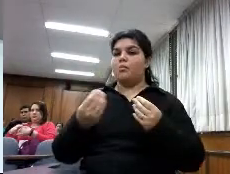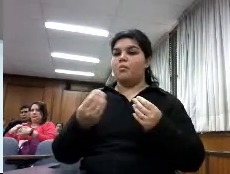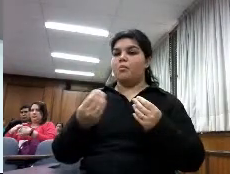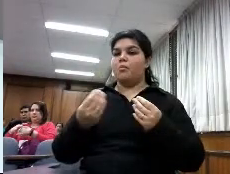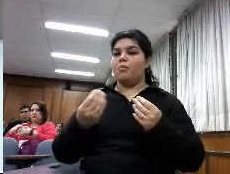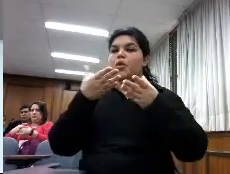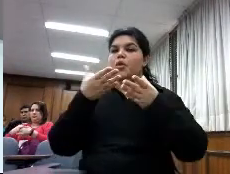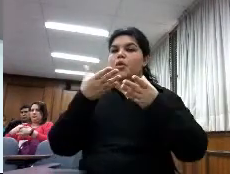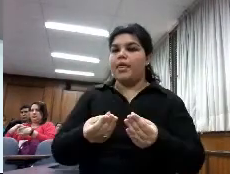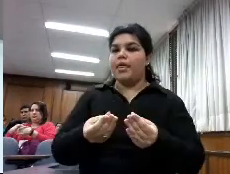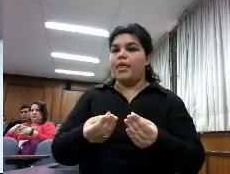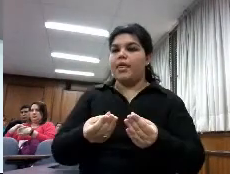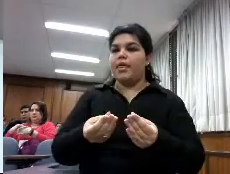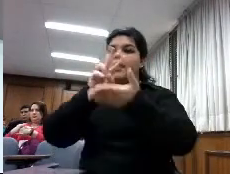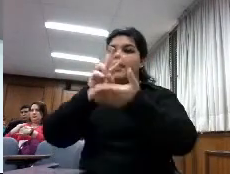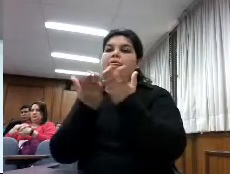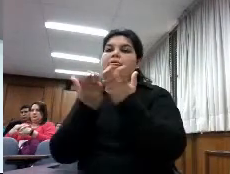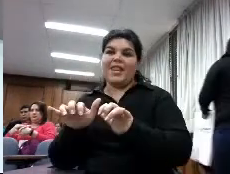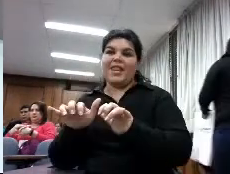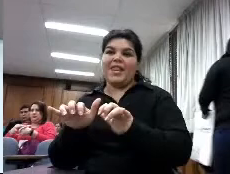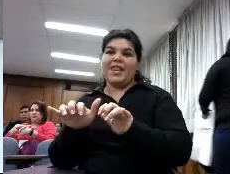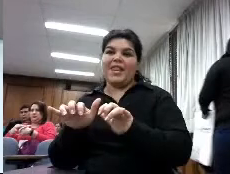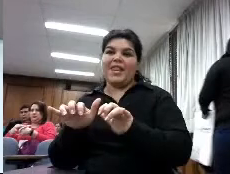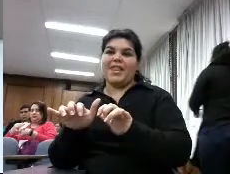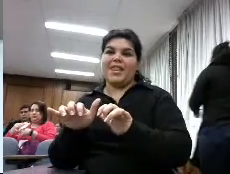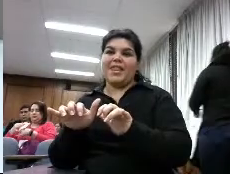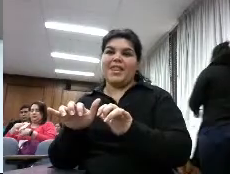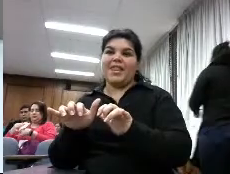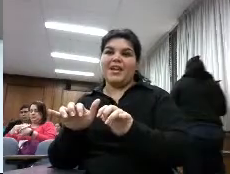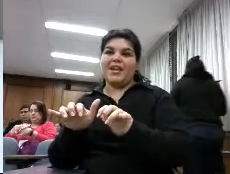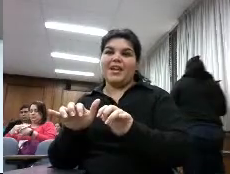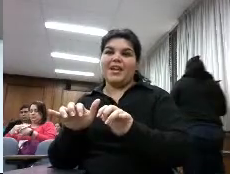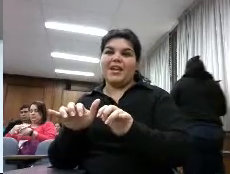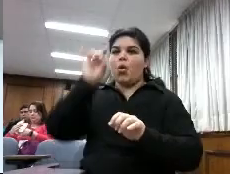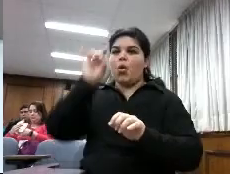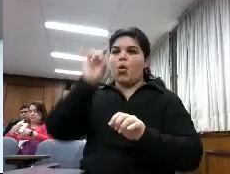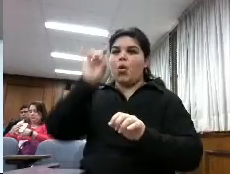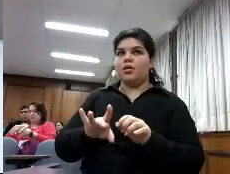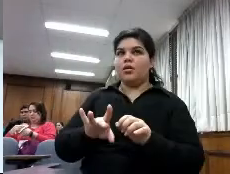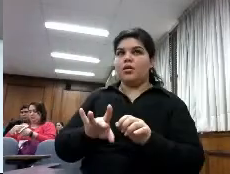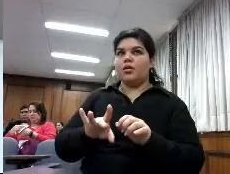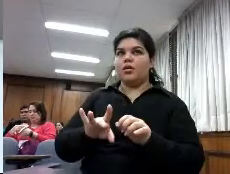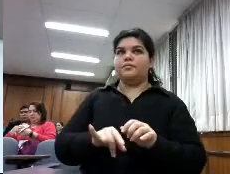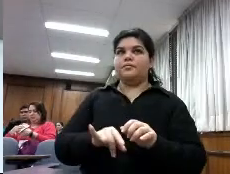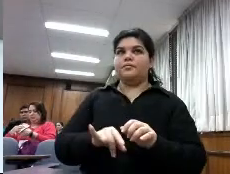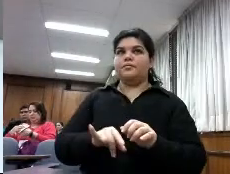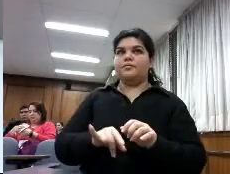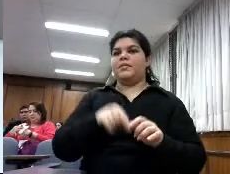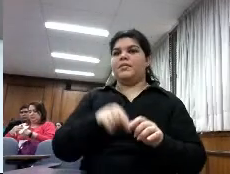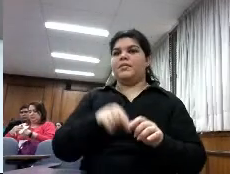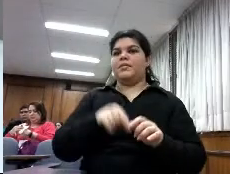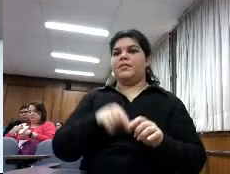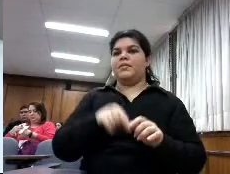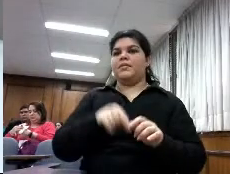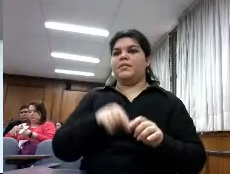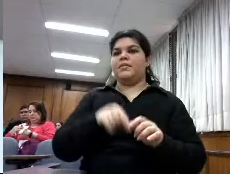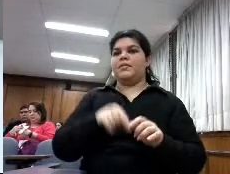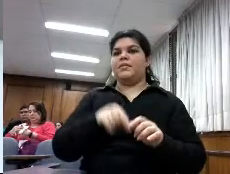no es simplemente la transposición de blanco sobre negro que es el libro a una pantalla